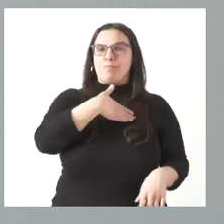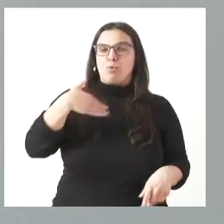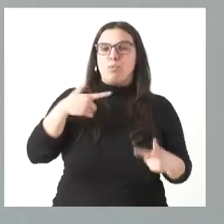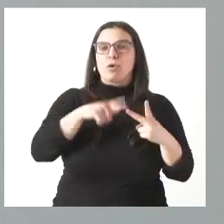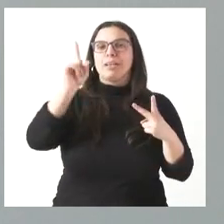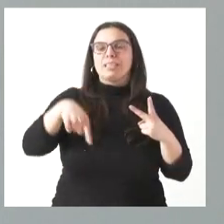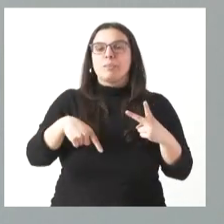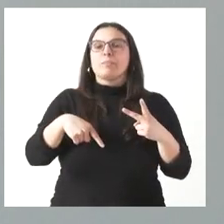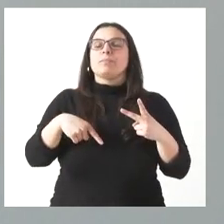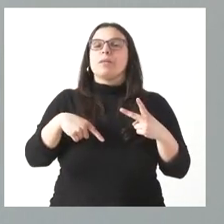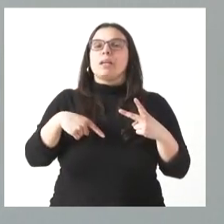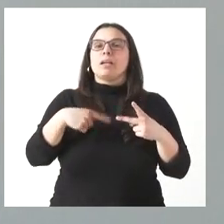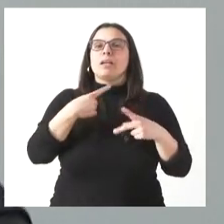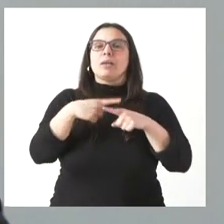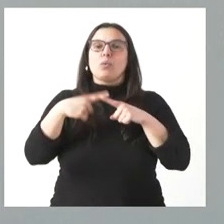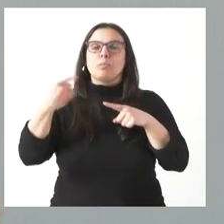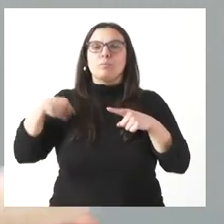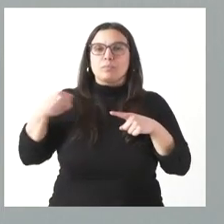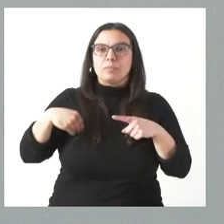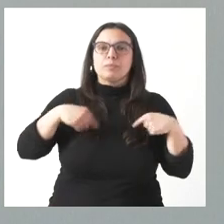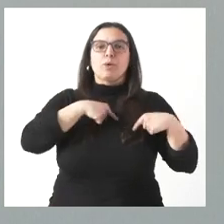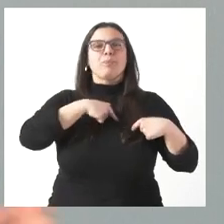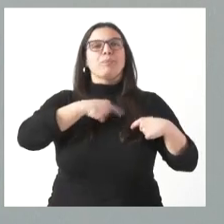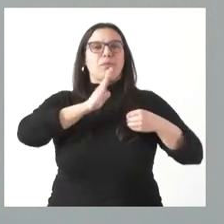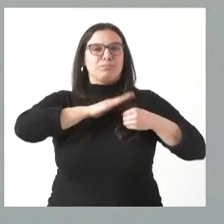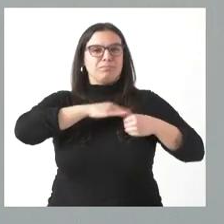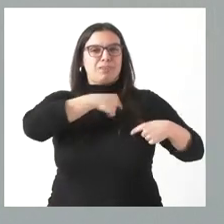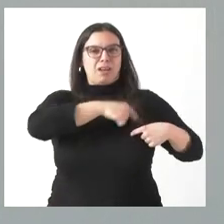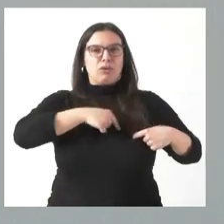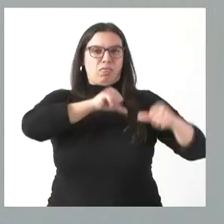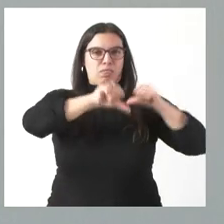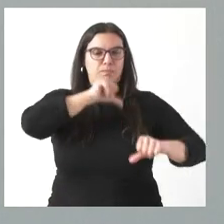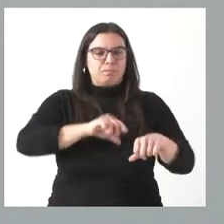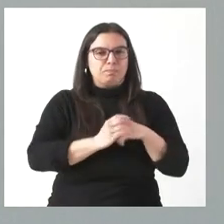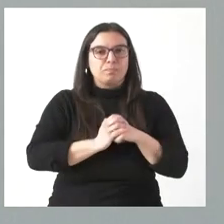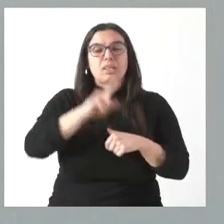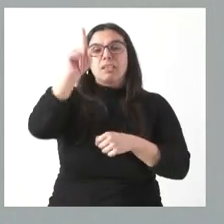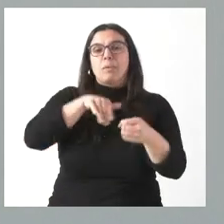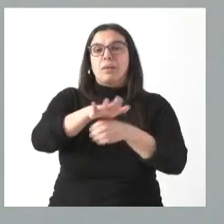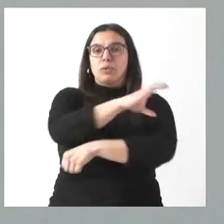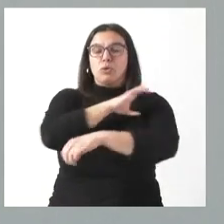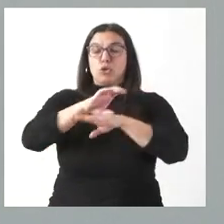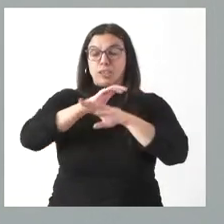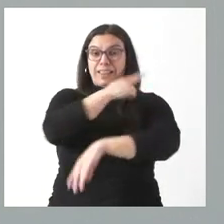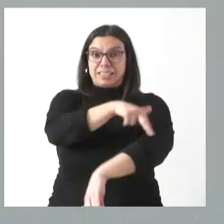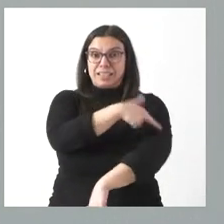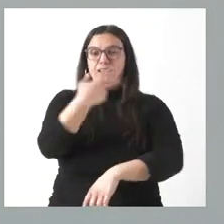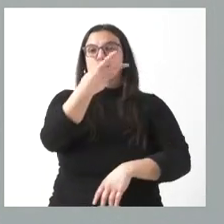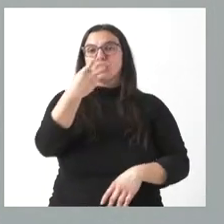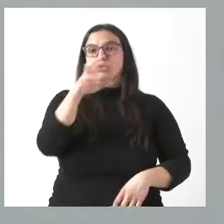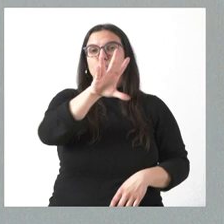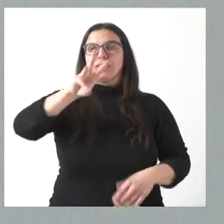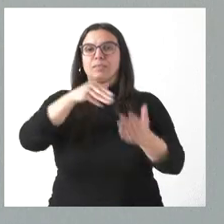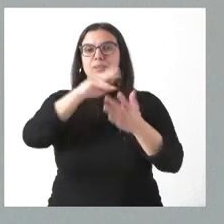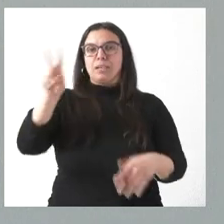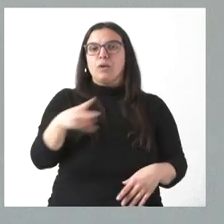dispositivos de asistencia ventricular. Y, por último, también, en el ámbito de la Consejería de Sanidad, 253.000